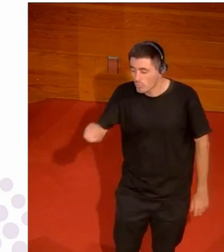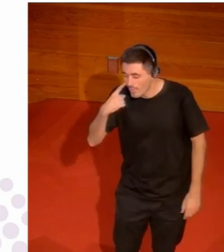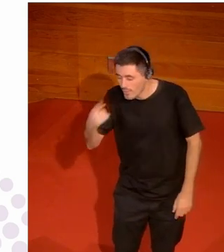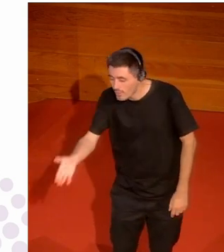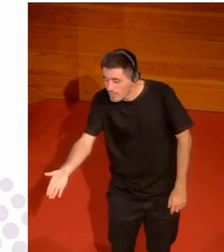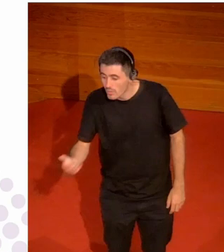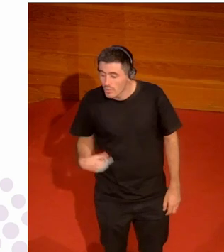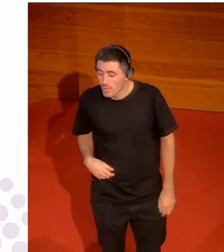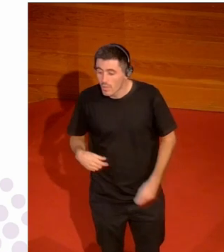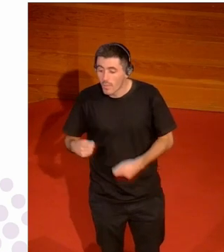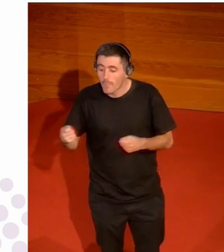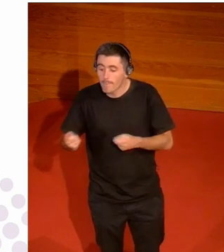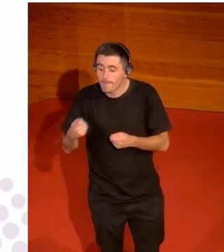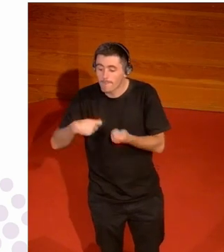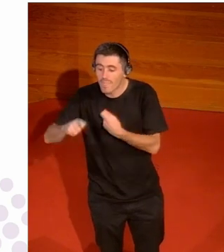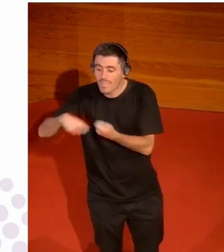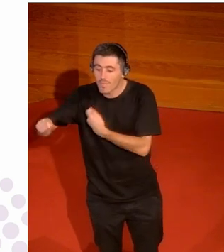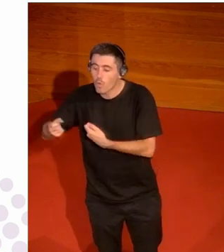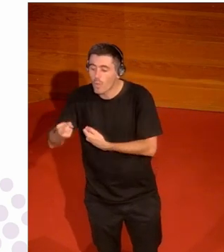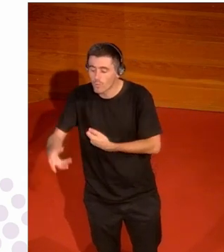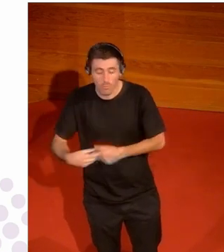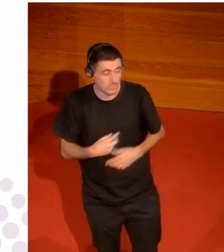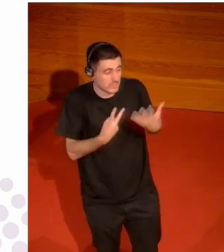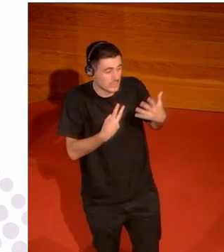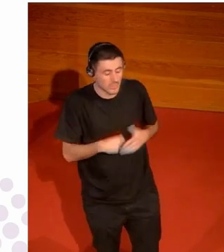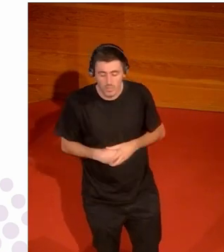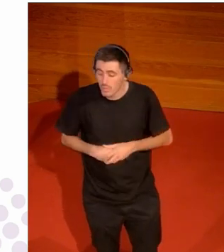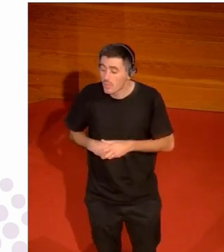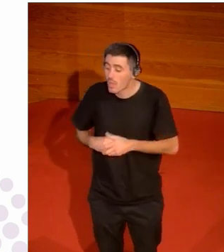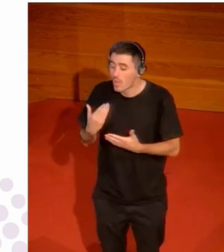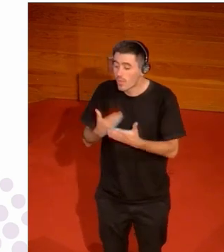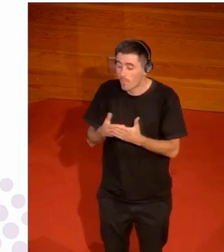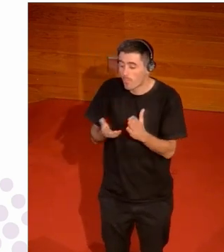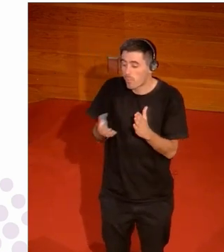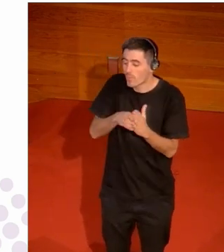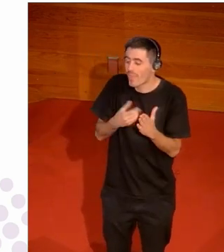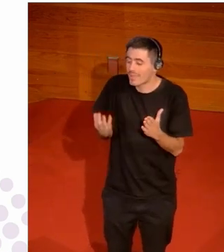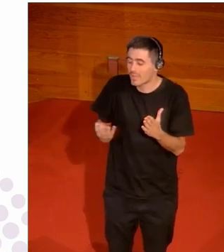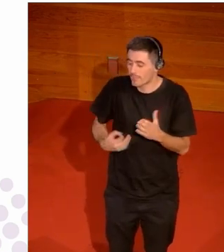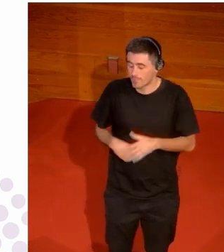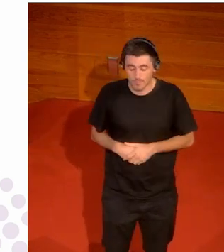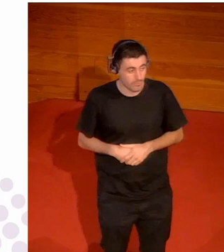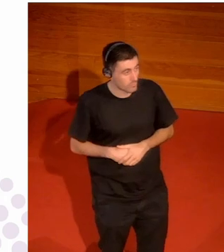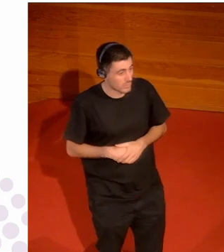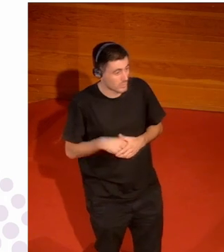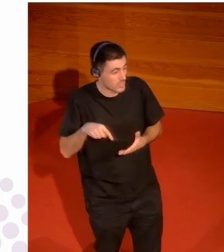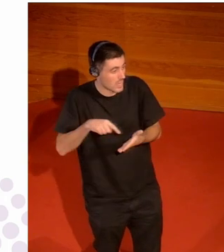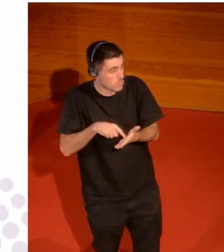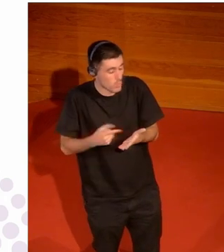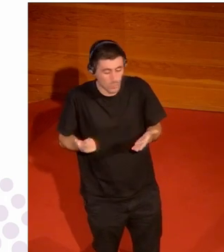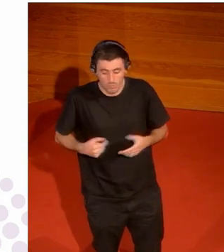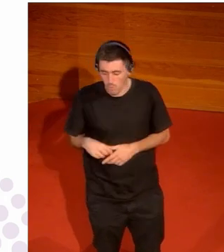esto pues no no puede ser tienes que vender 17 entonces qué me da para vender 17 periódicos pues la camiseta nueva del Real Madrid